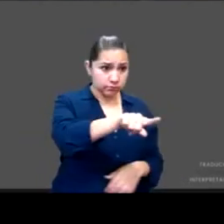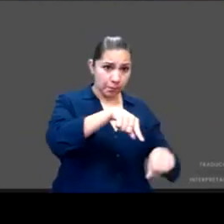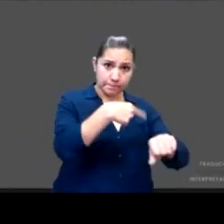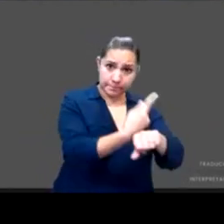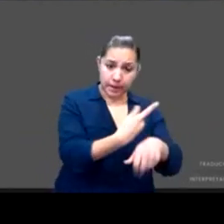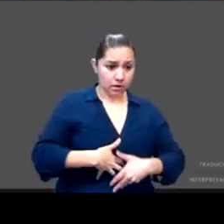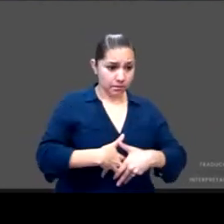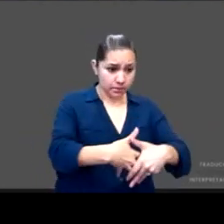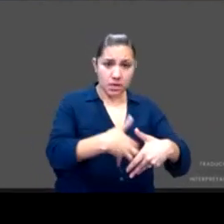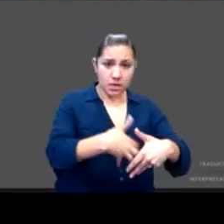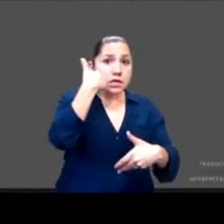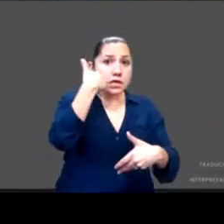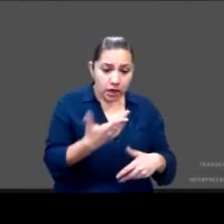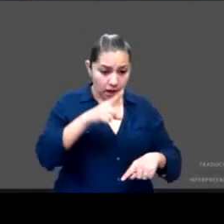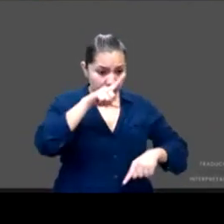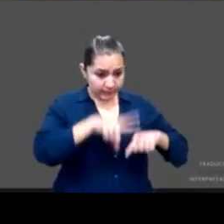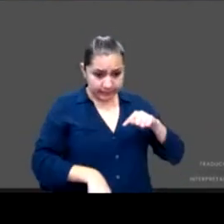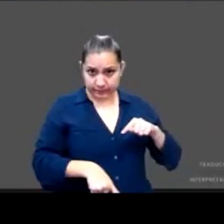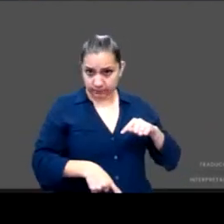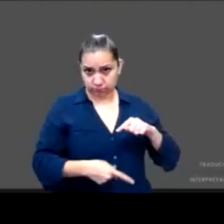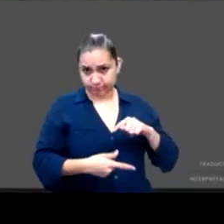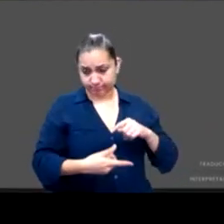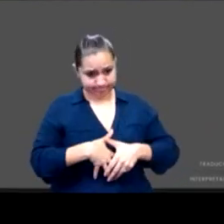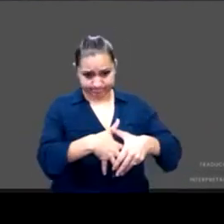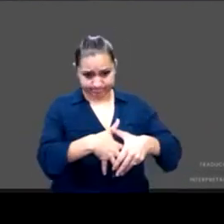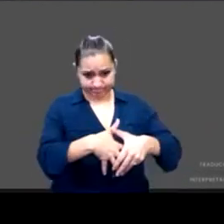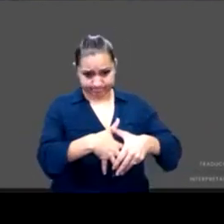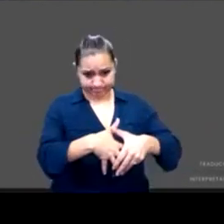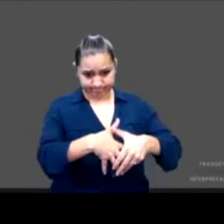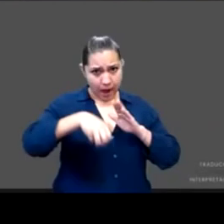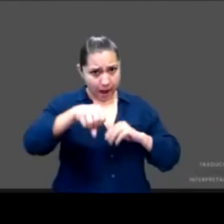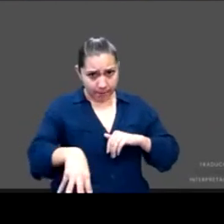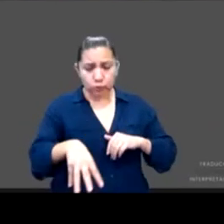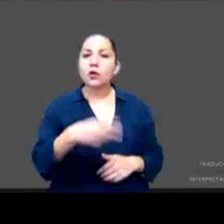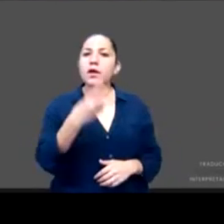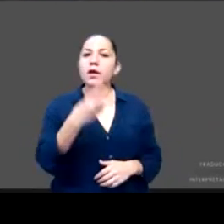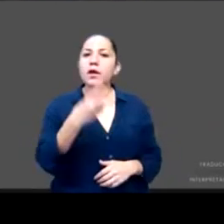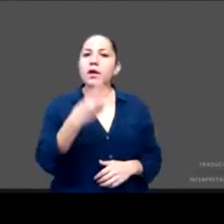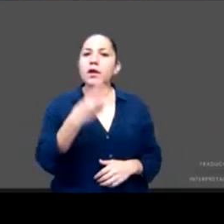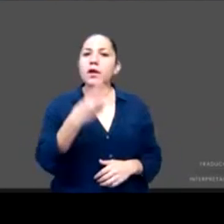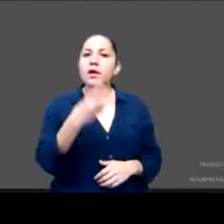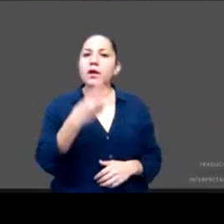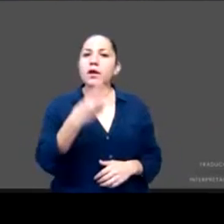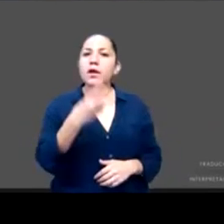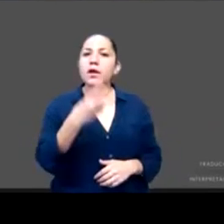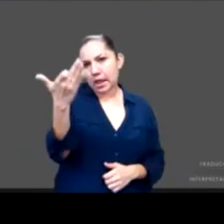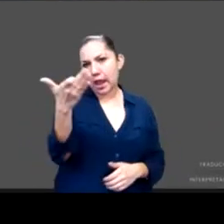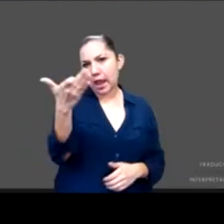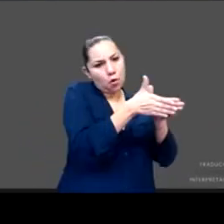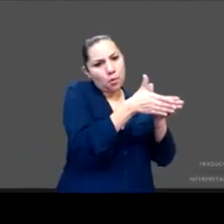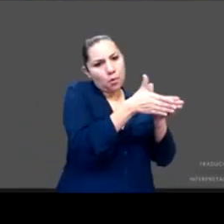sexual y que se entienda este como un servicio que es una urgencia médica. Existe una temporalidad para ofrecer este